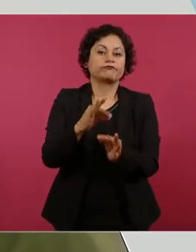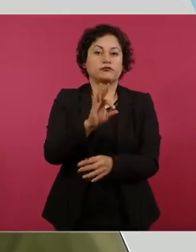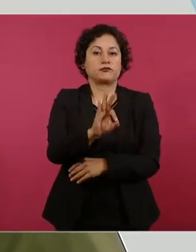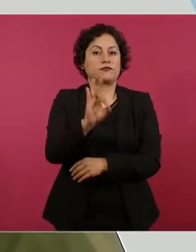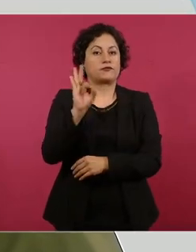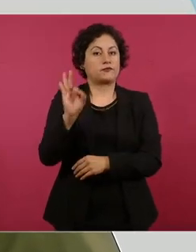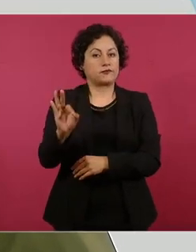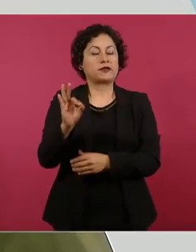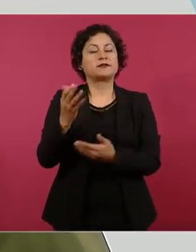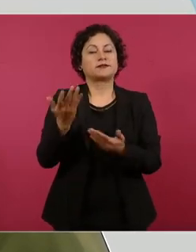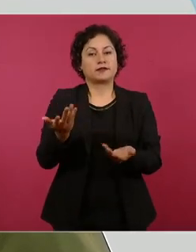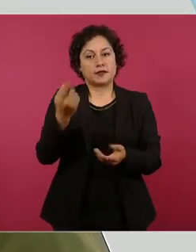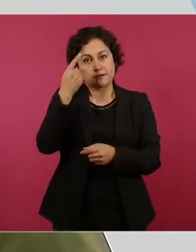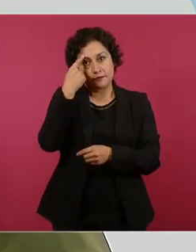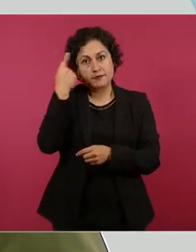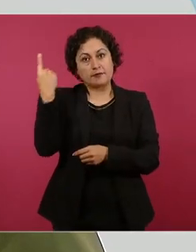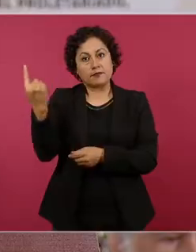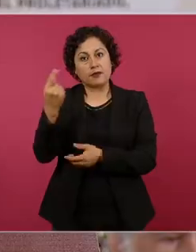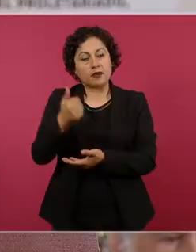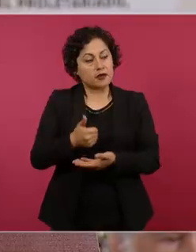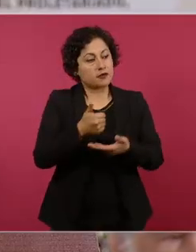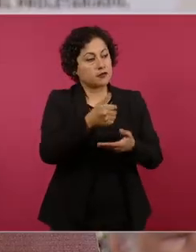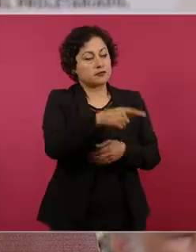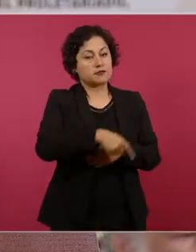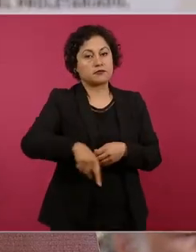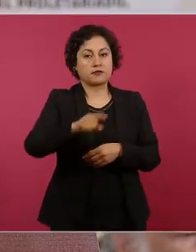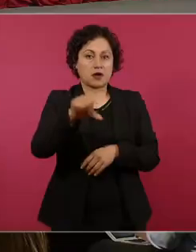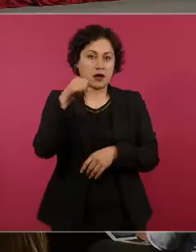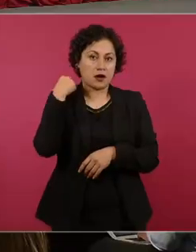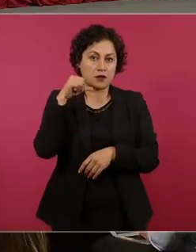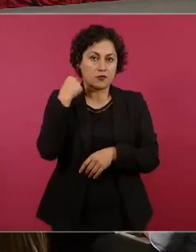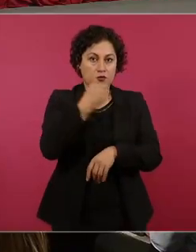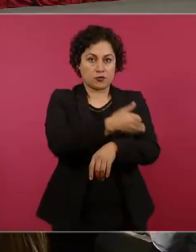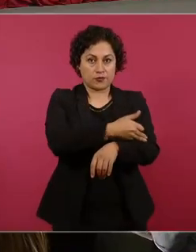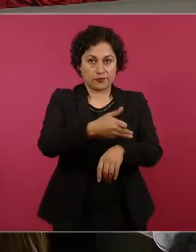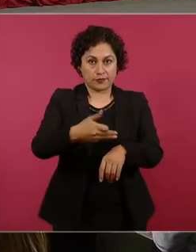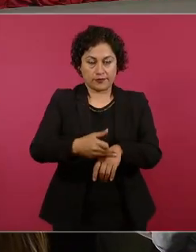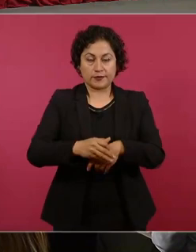necesidad a las familias de Acapulco. Eso es señor presidente.